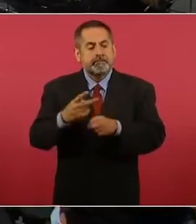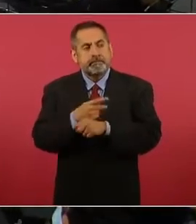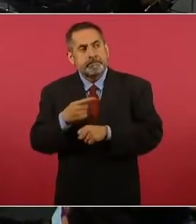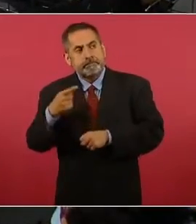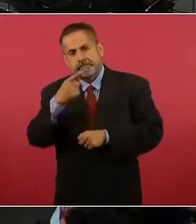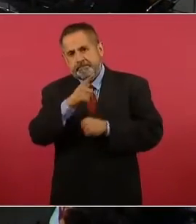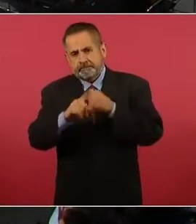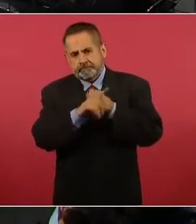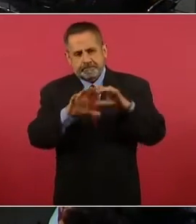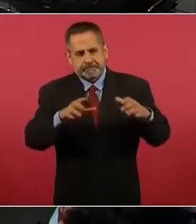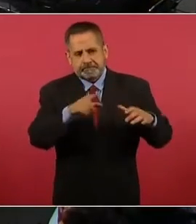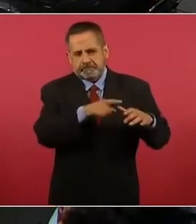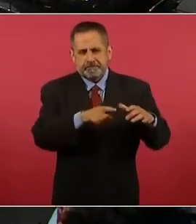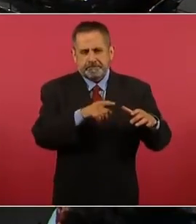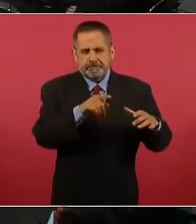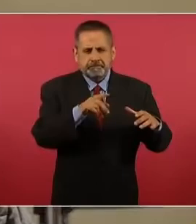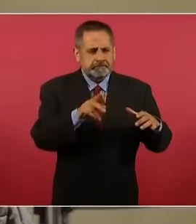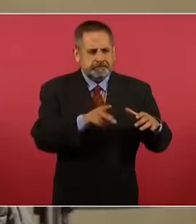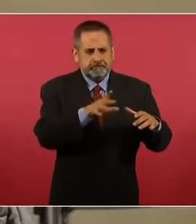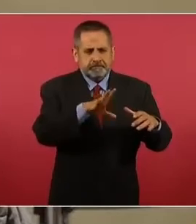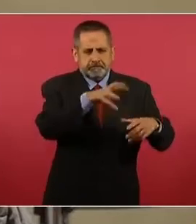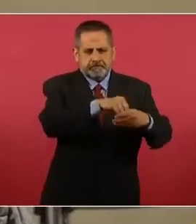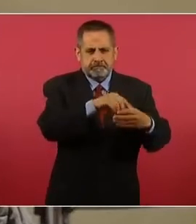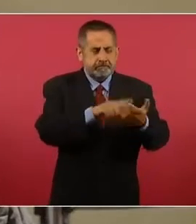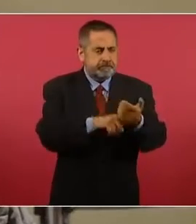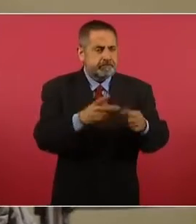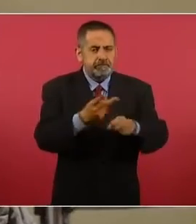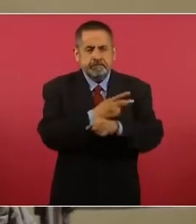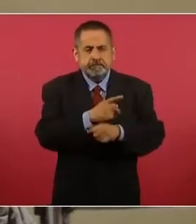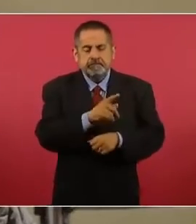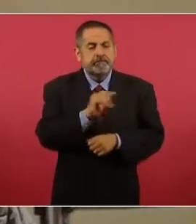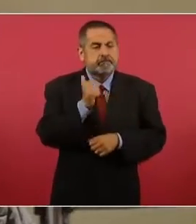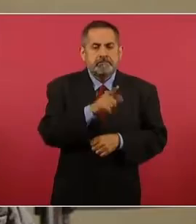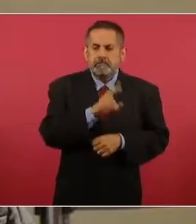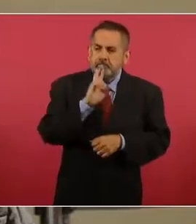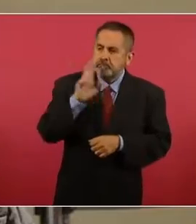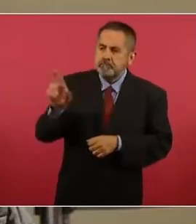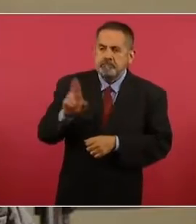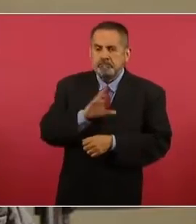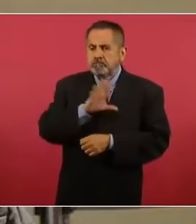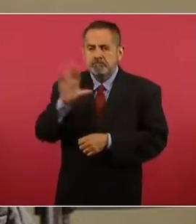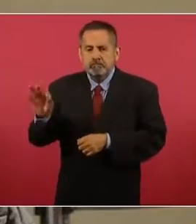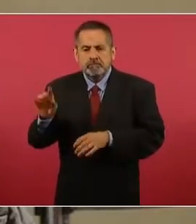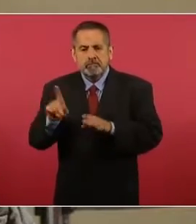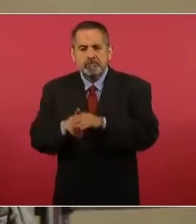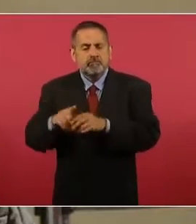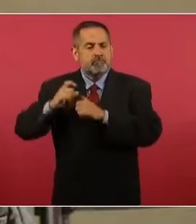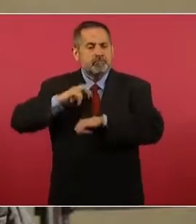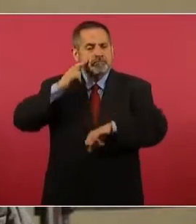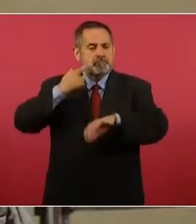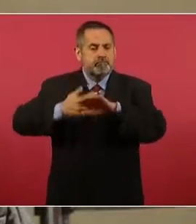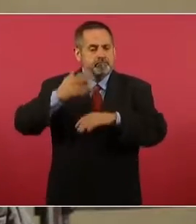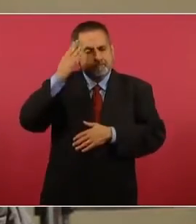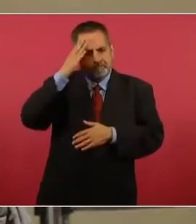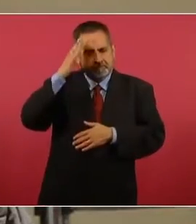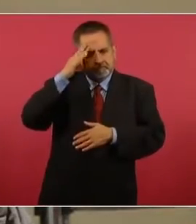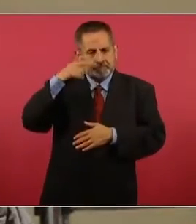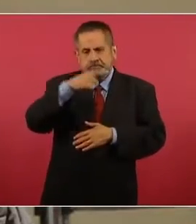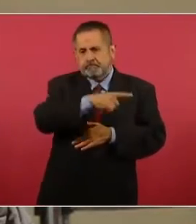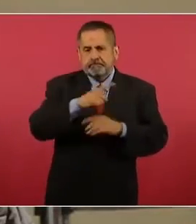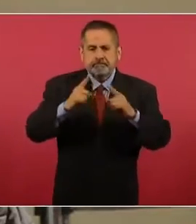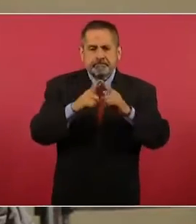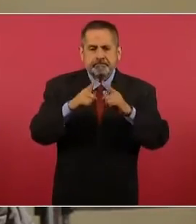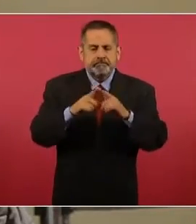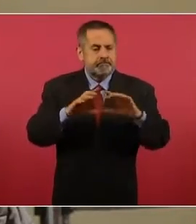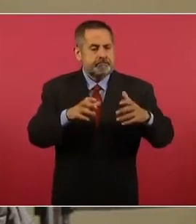quiero preguntarle si ya tuvo contacto con o se reportaron con usted o usted habló con ellos, con las autoridades eclesiásticas de la provincia